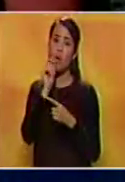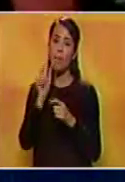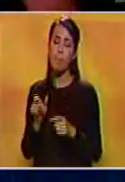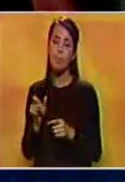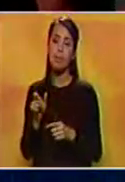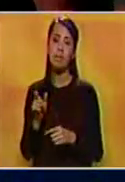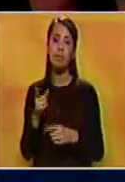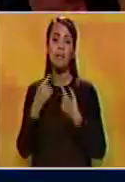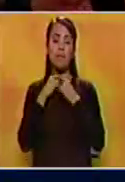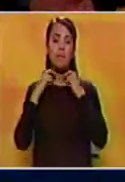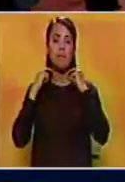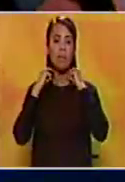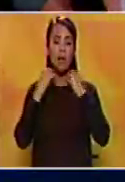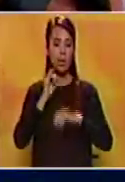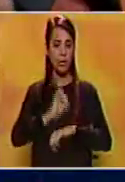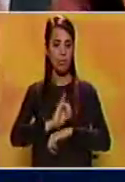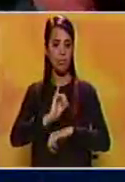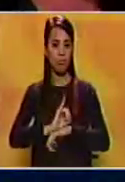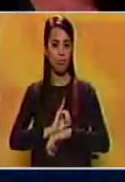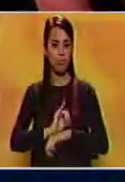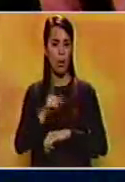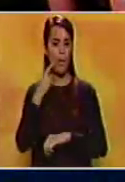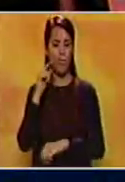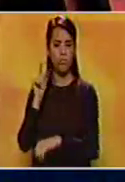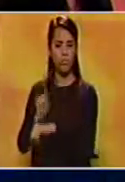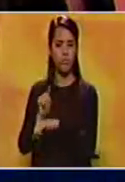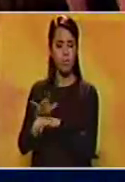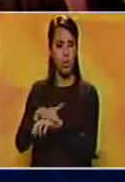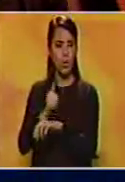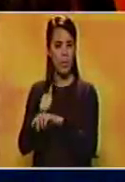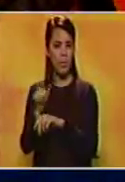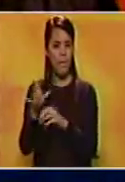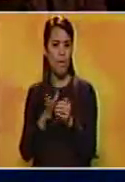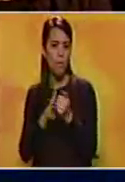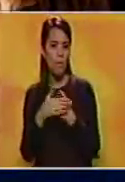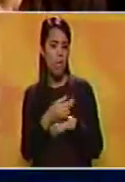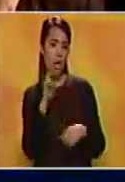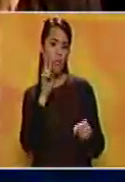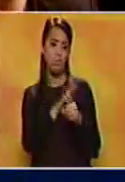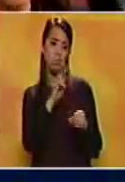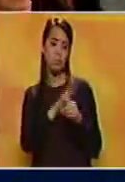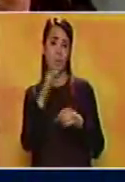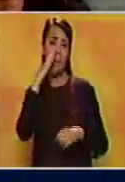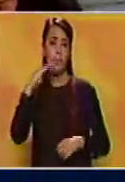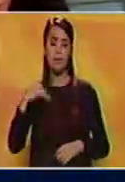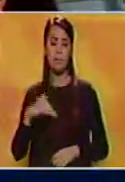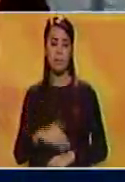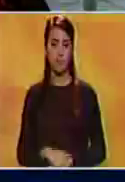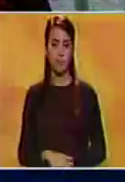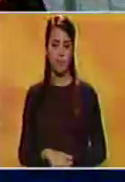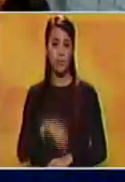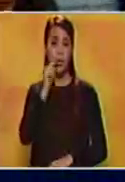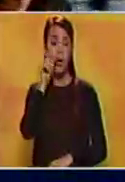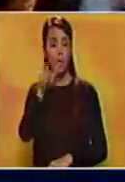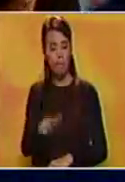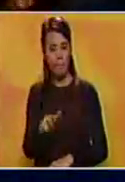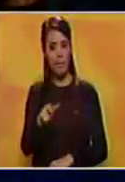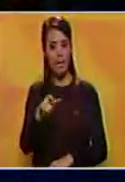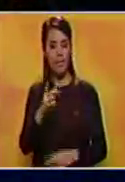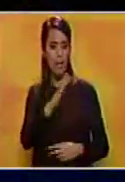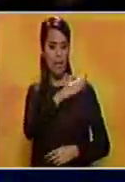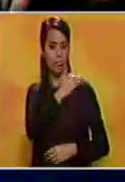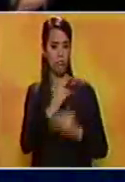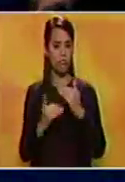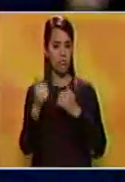arzobispo de Adelaida, tras ser condenado por encubrir abusos sexuales a menores. El religioso católico de mayor rango,